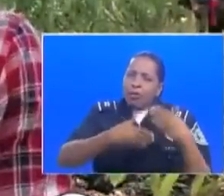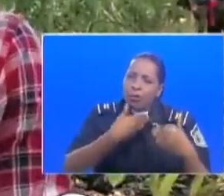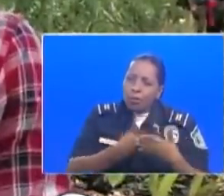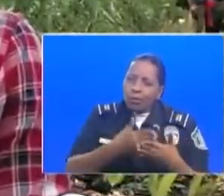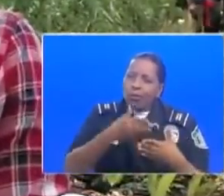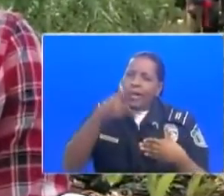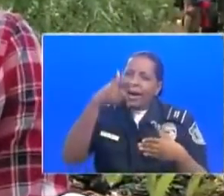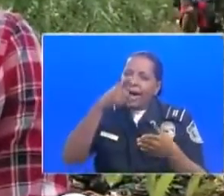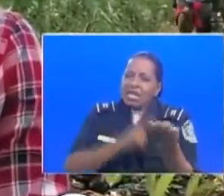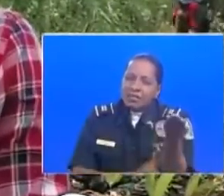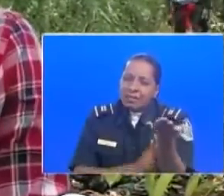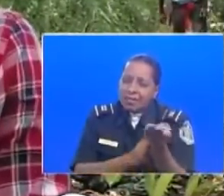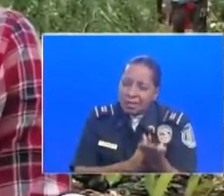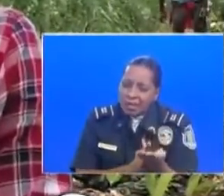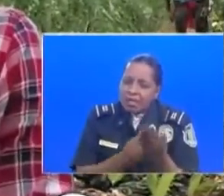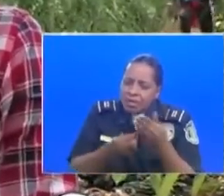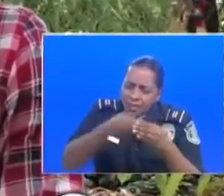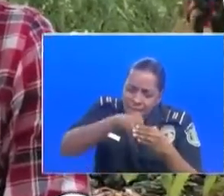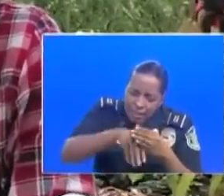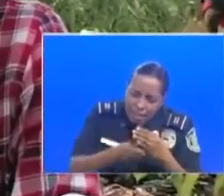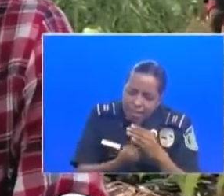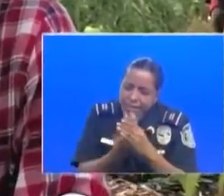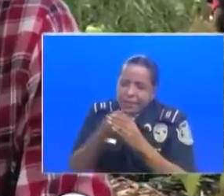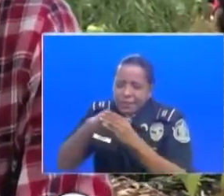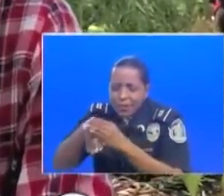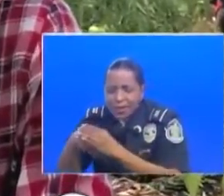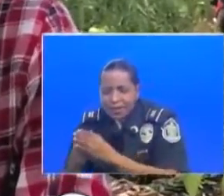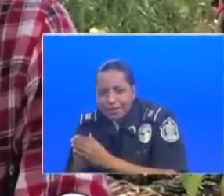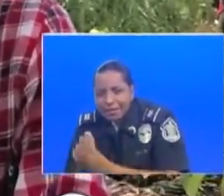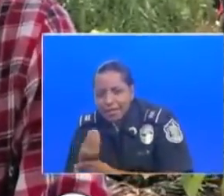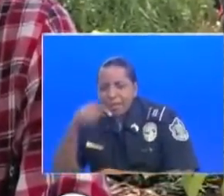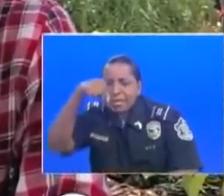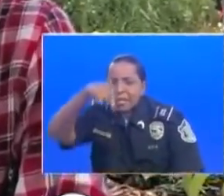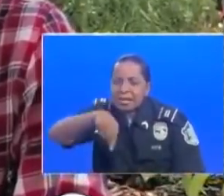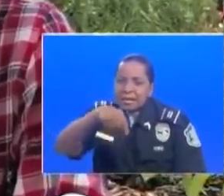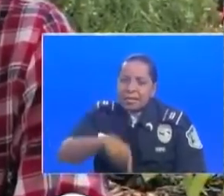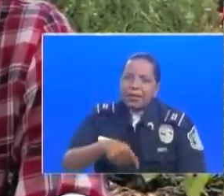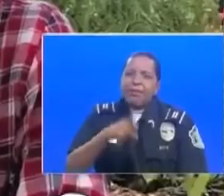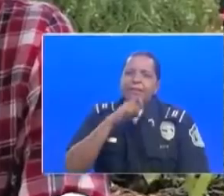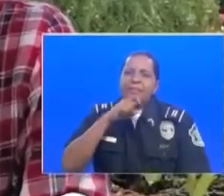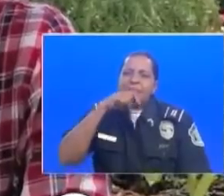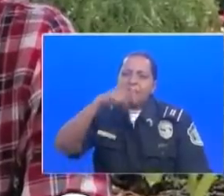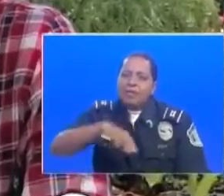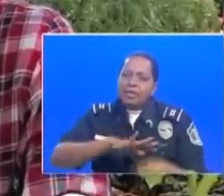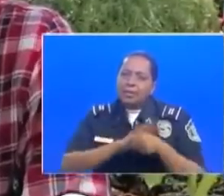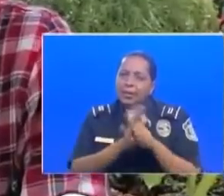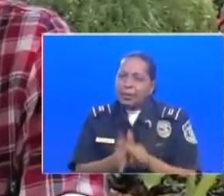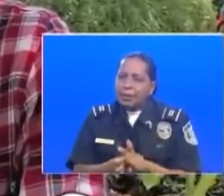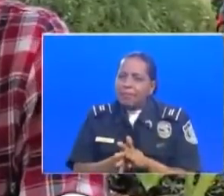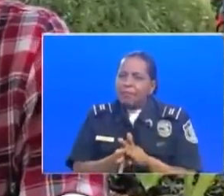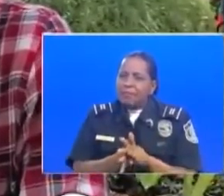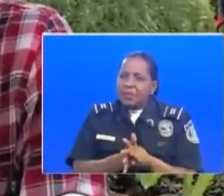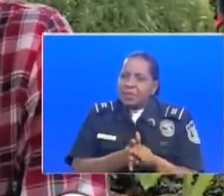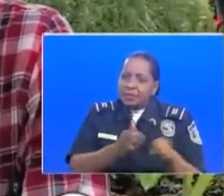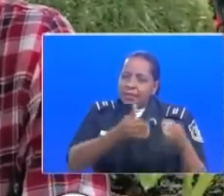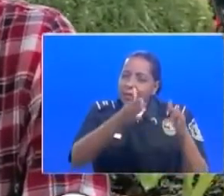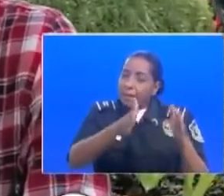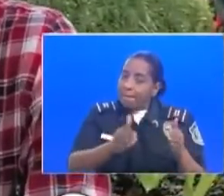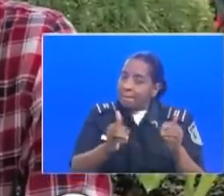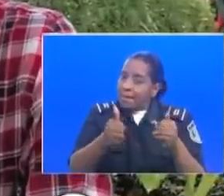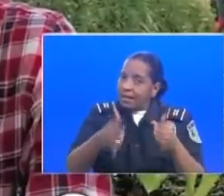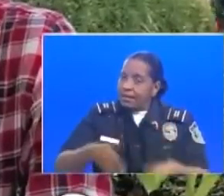y en esta época que la circunstancia está bien difícil por el COVID que está afectando a la población panameña